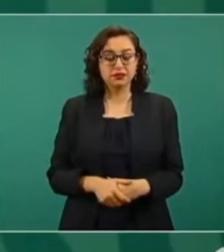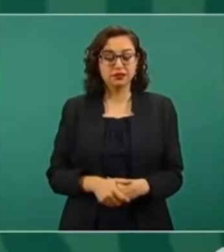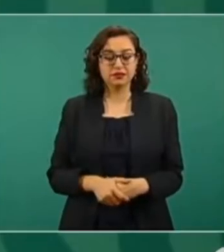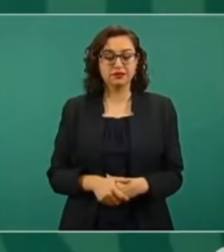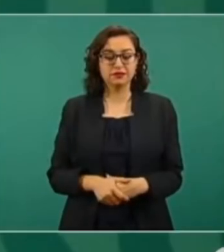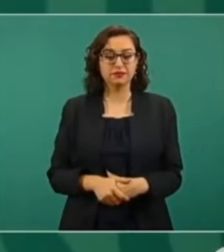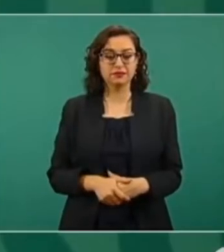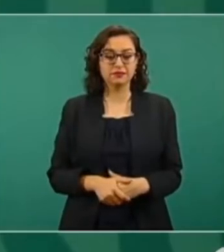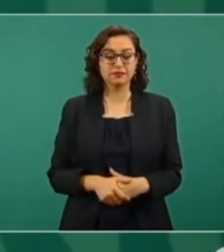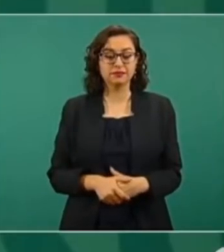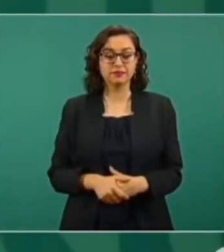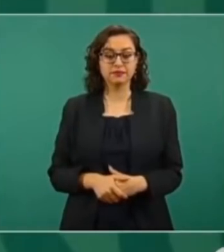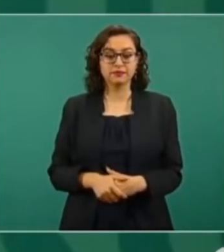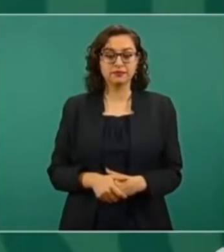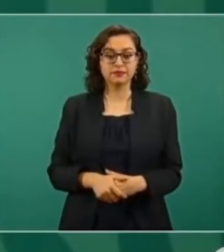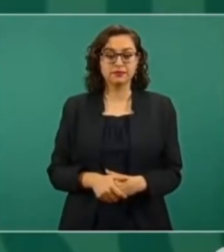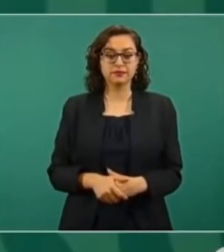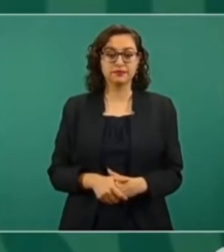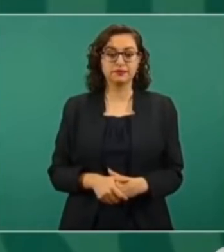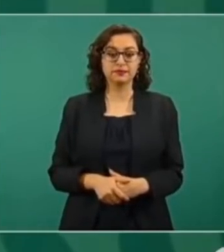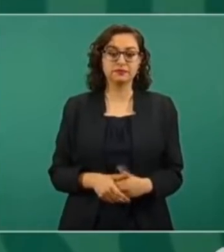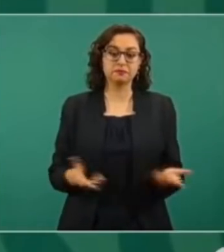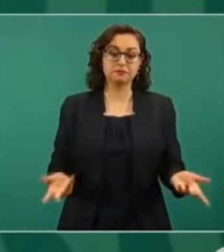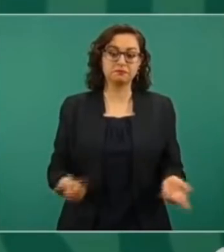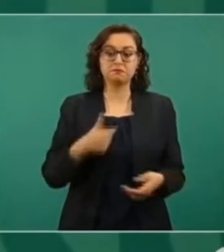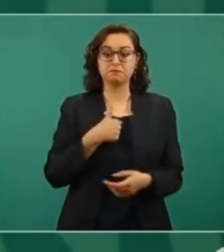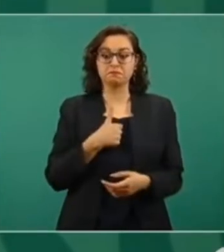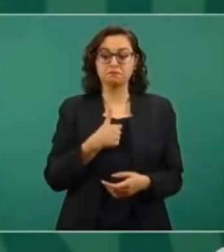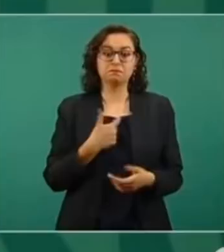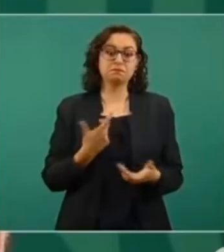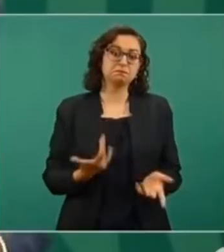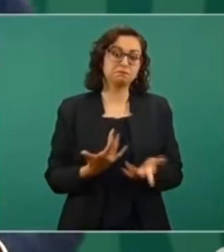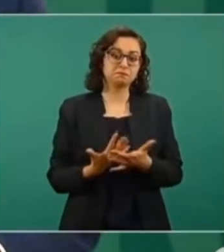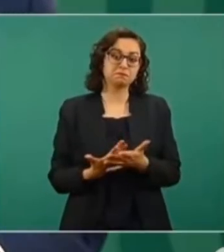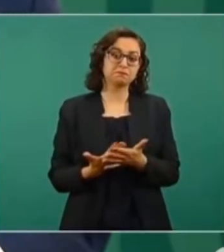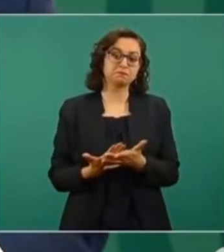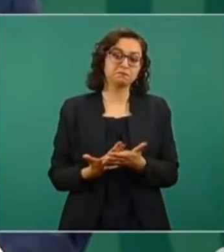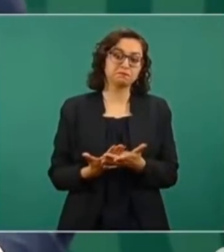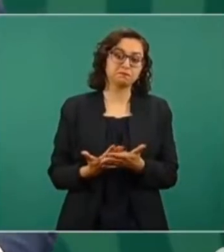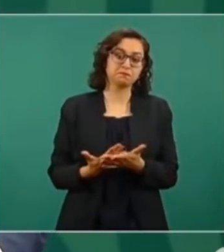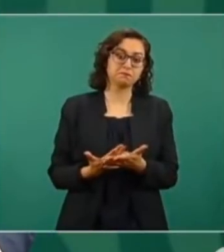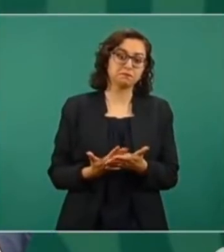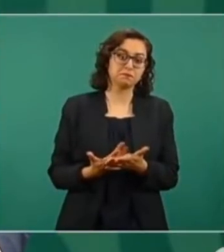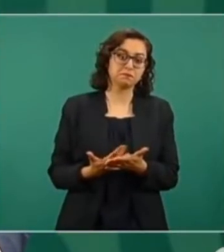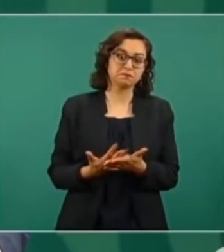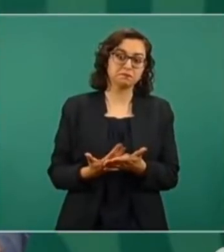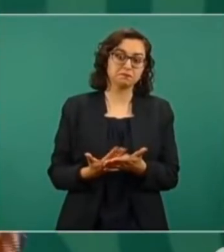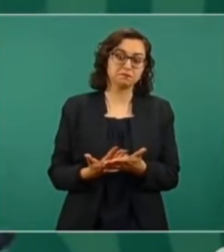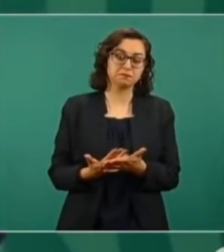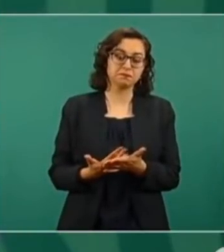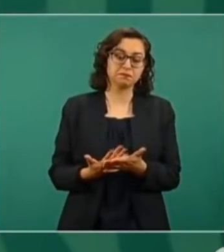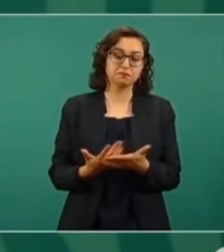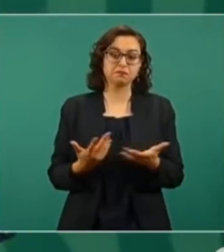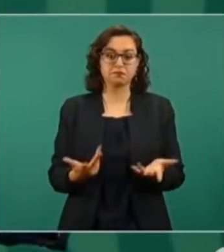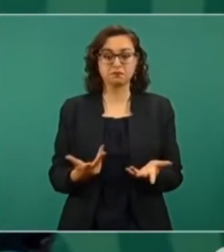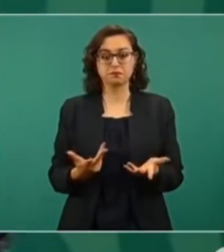Y estoy esperando también el